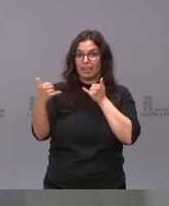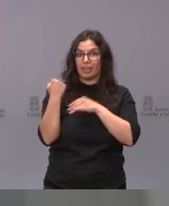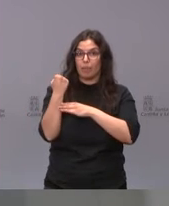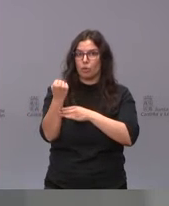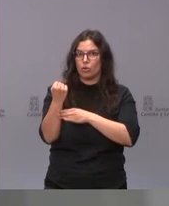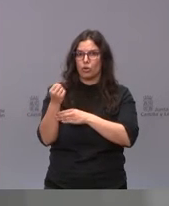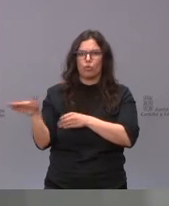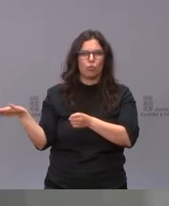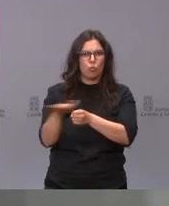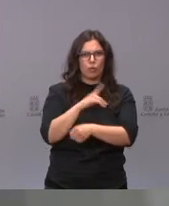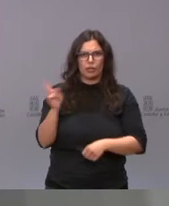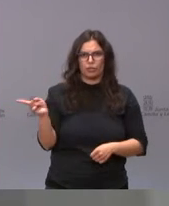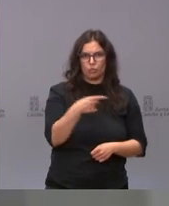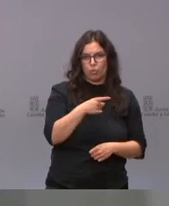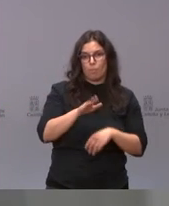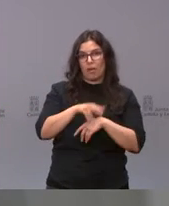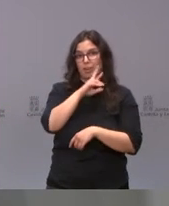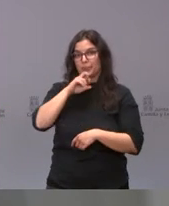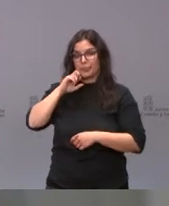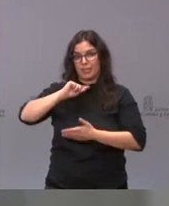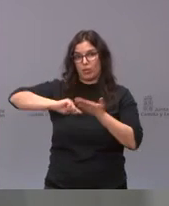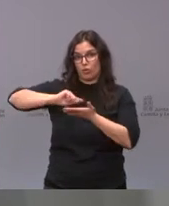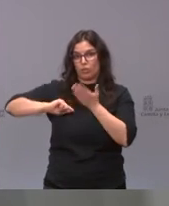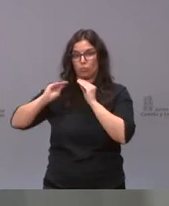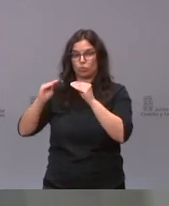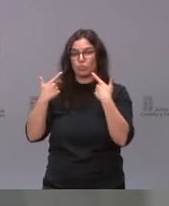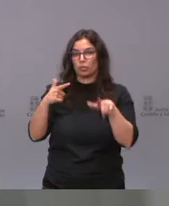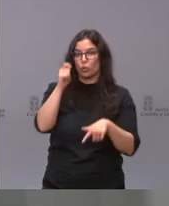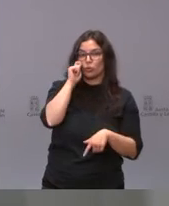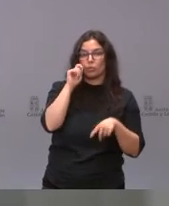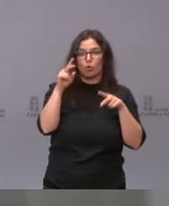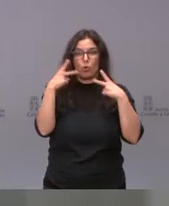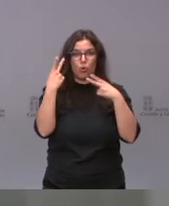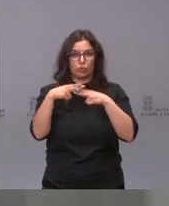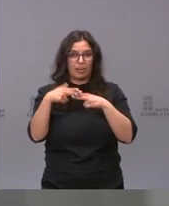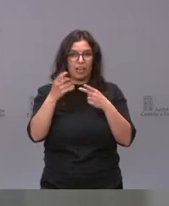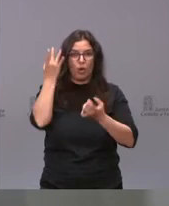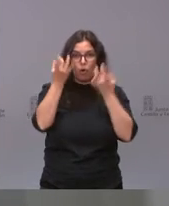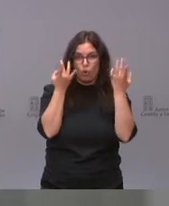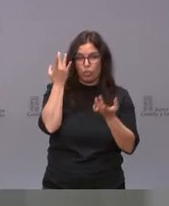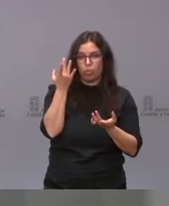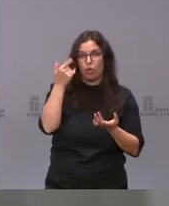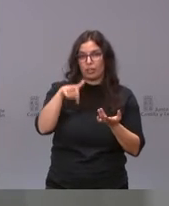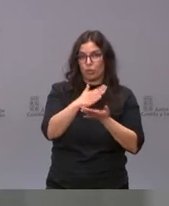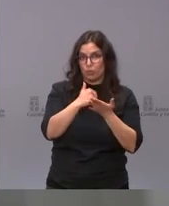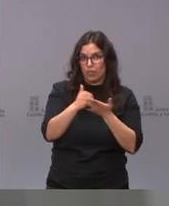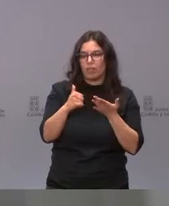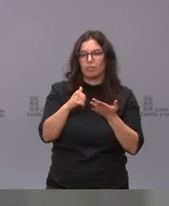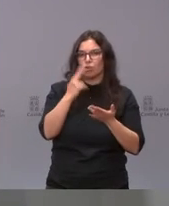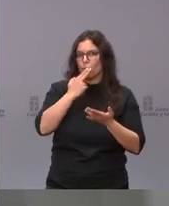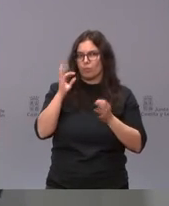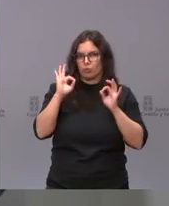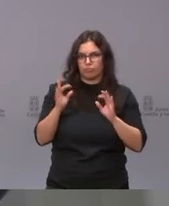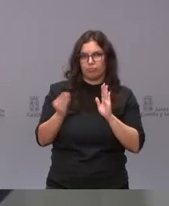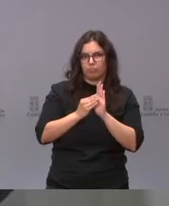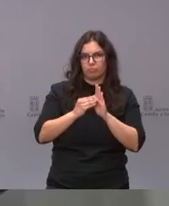al mantenimiento del empleo en los sectores de turismo, hostelería y ocio de nuestra comunidad, que van